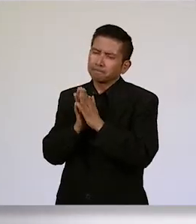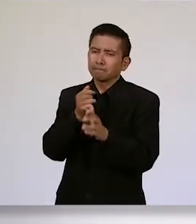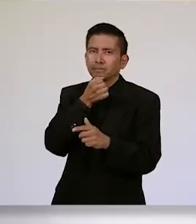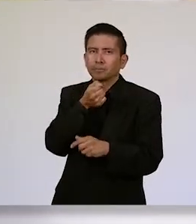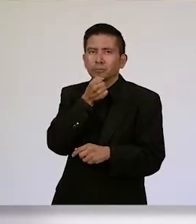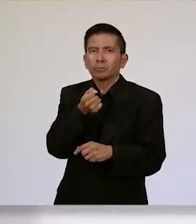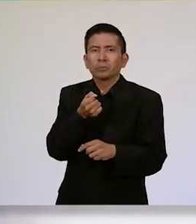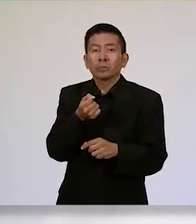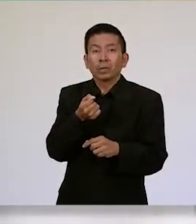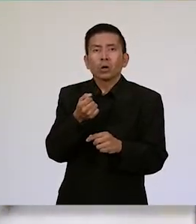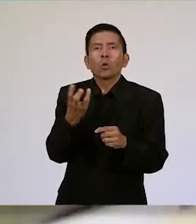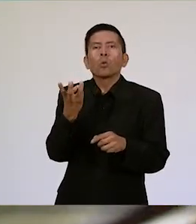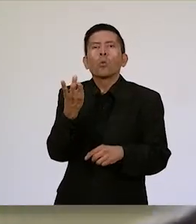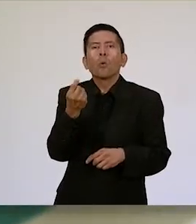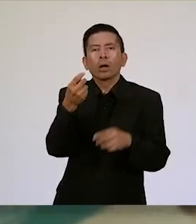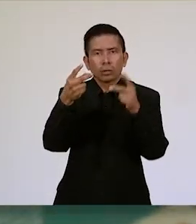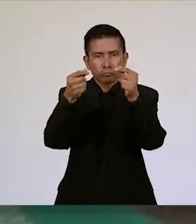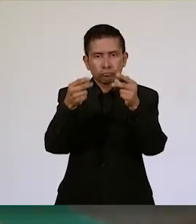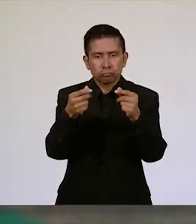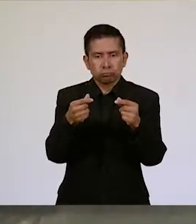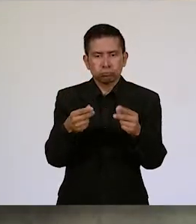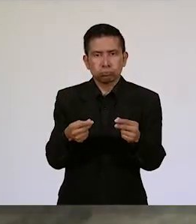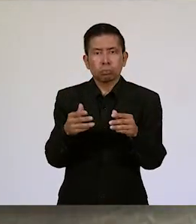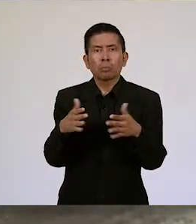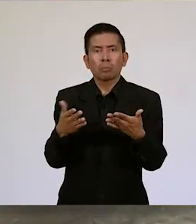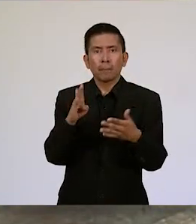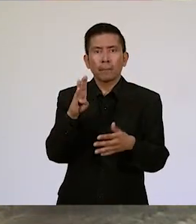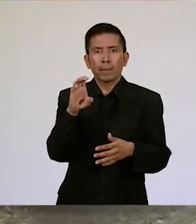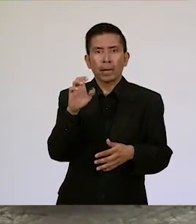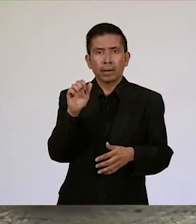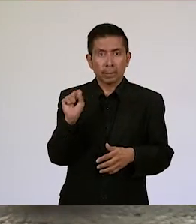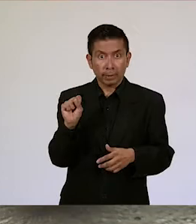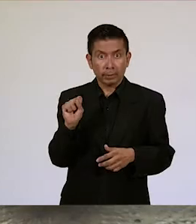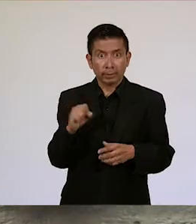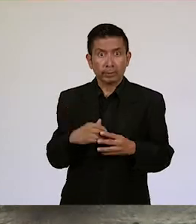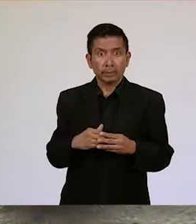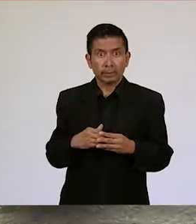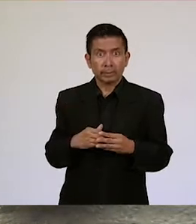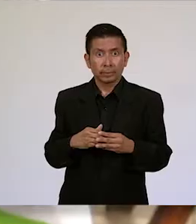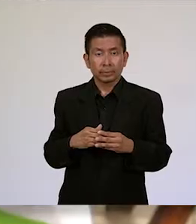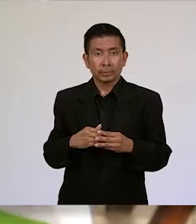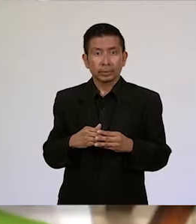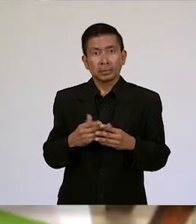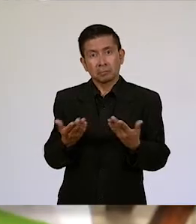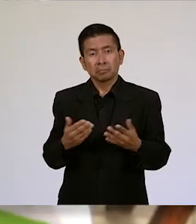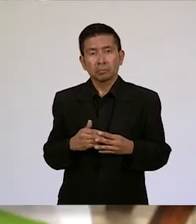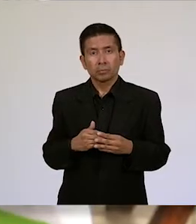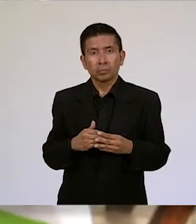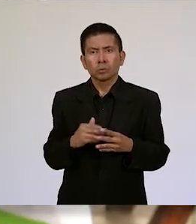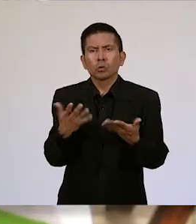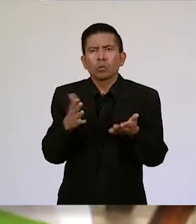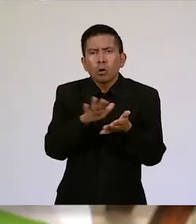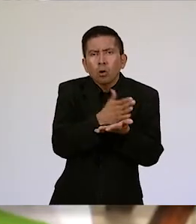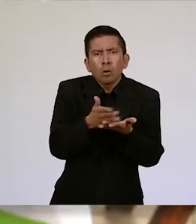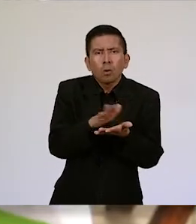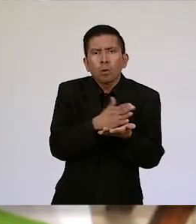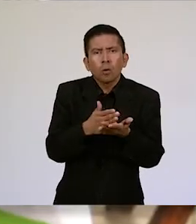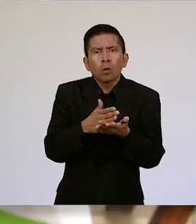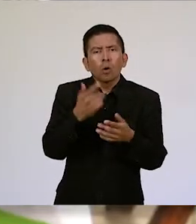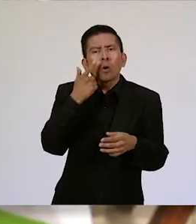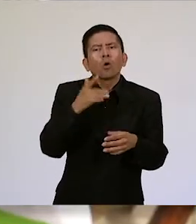información de cuánto era el presupuesto destinado para las becas y cómo era su distribución